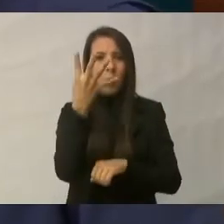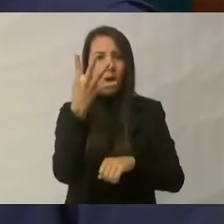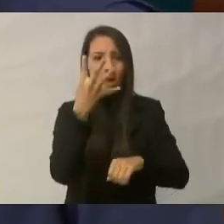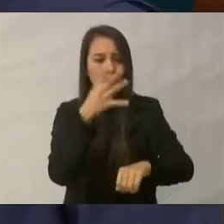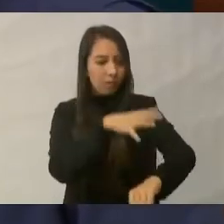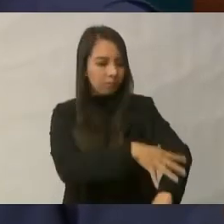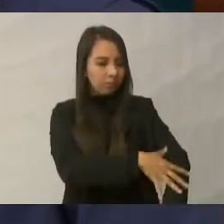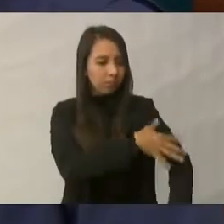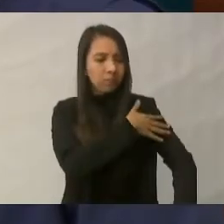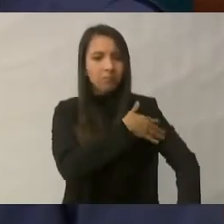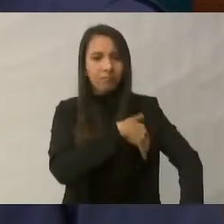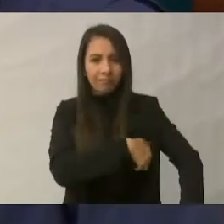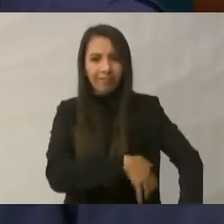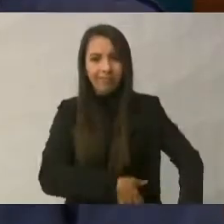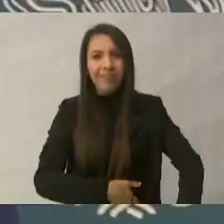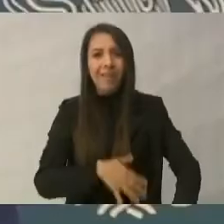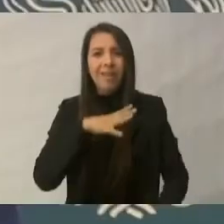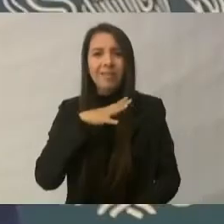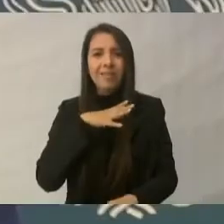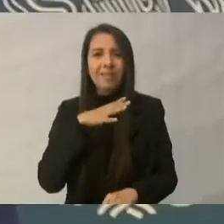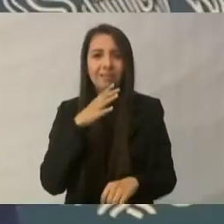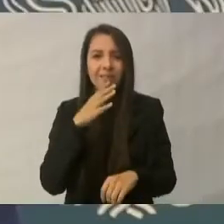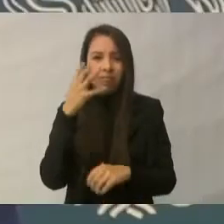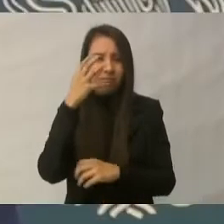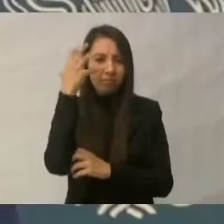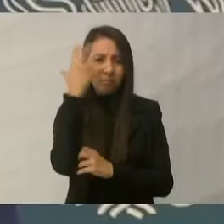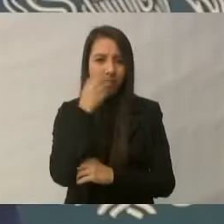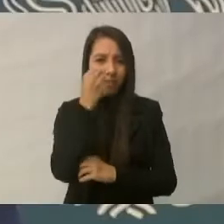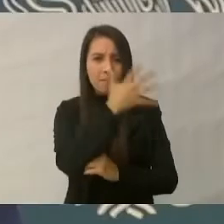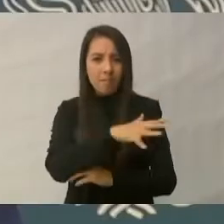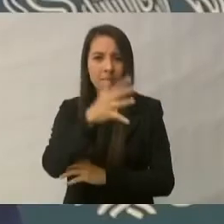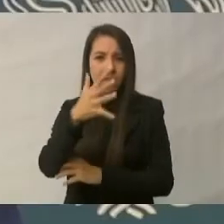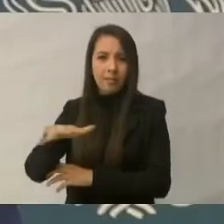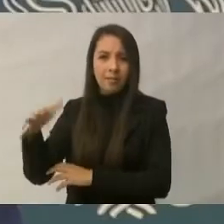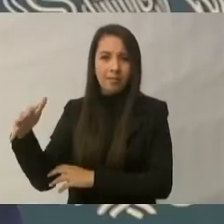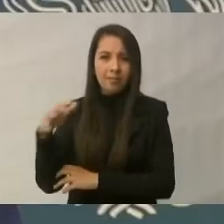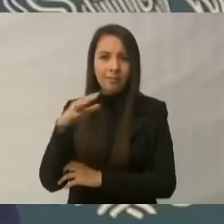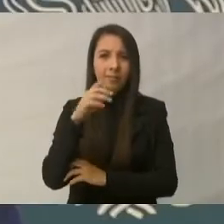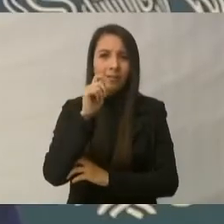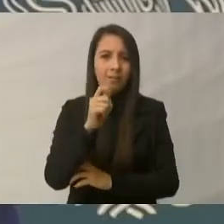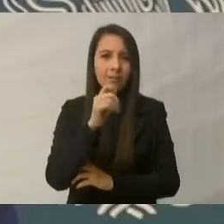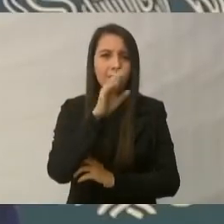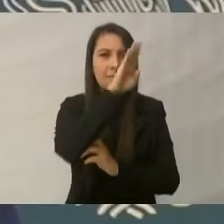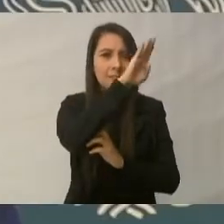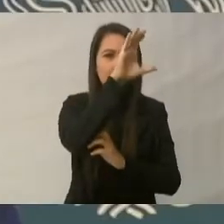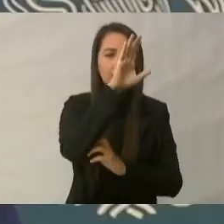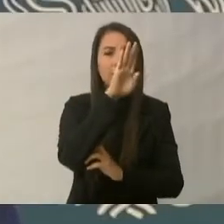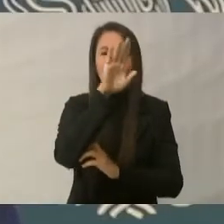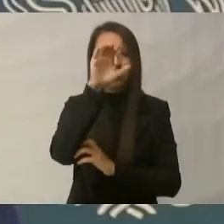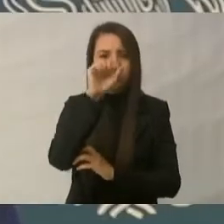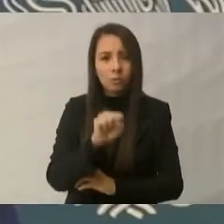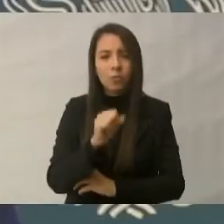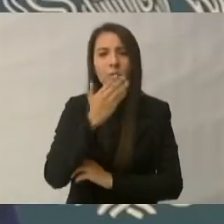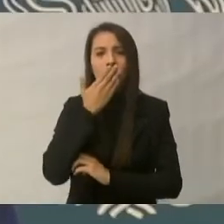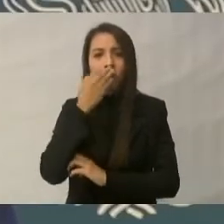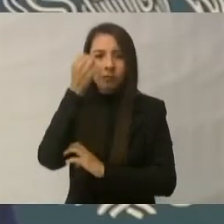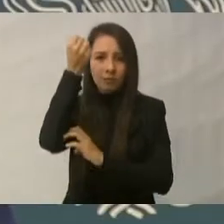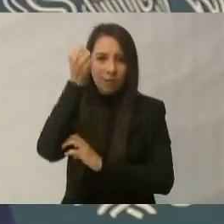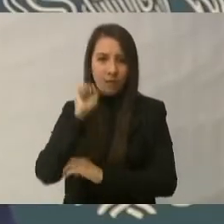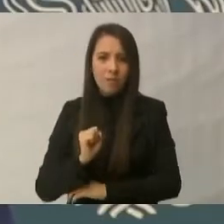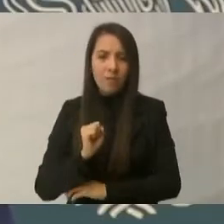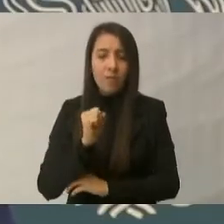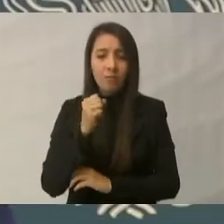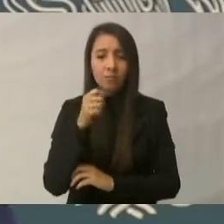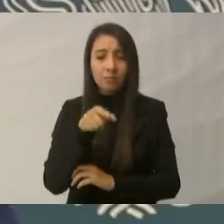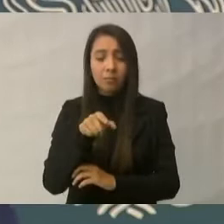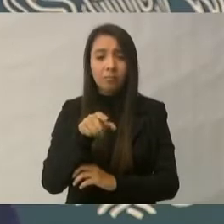precioso, este Golfo, que son las dos bajas, Sonora y Sinaloa, aquí se produce el 57